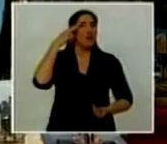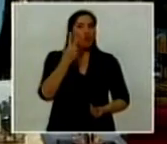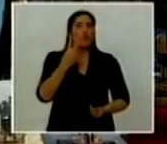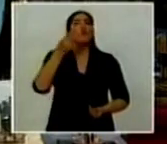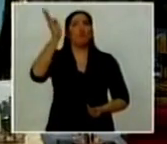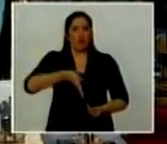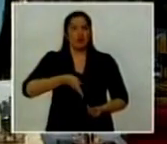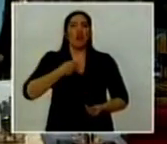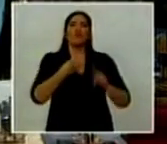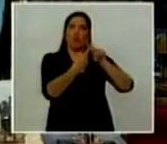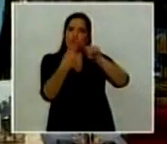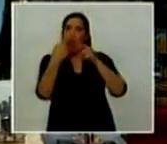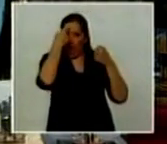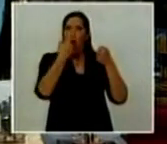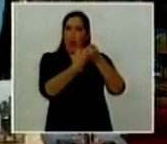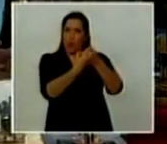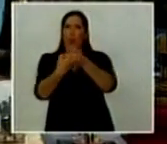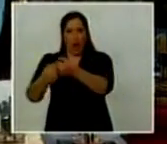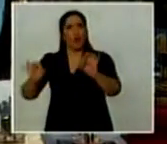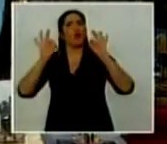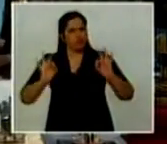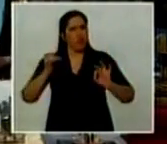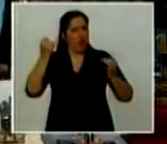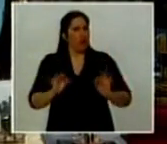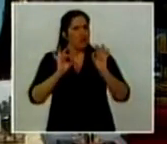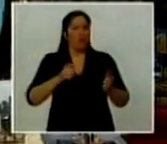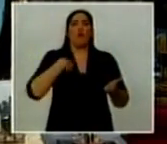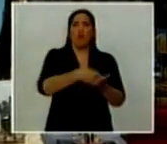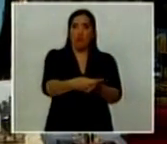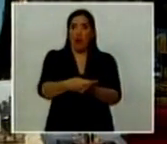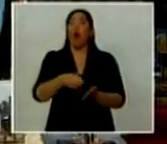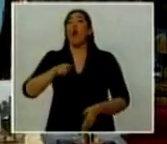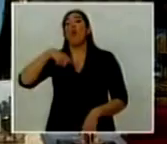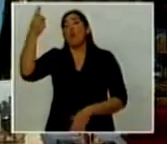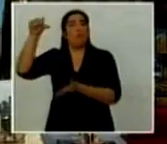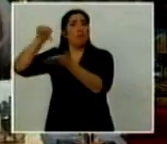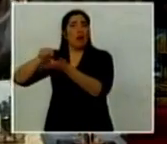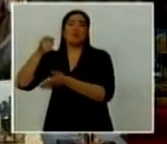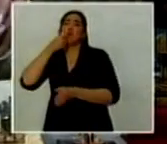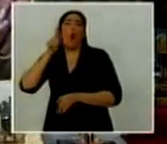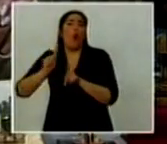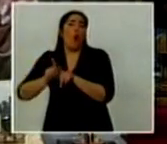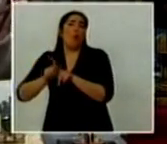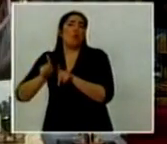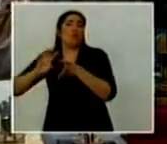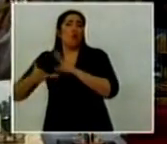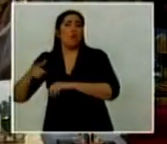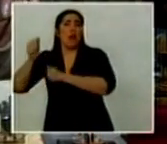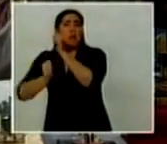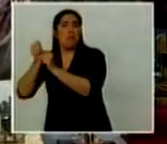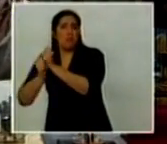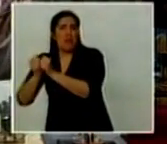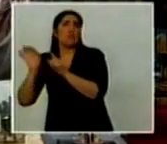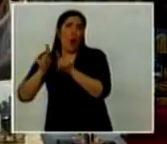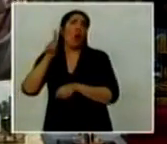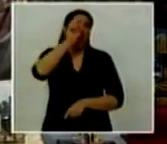acreedores. En cualquier legislación del mundo, de cualquier país, cuando quiebra una empresa e inclusive en los propios